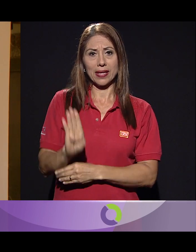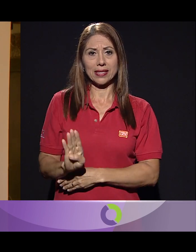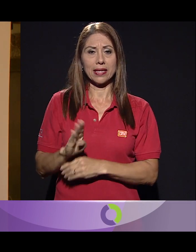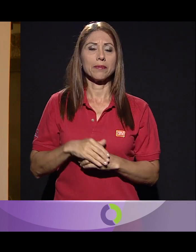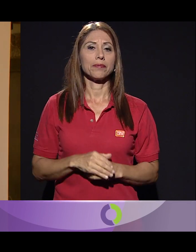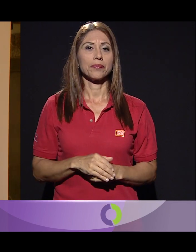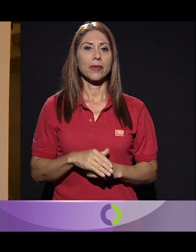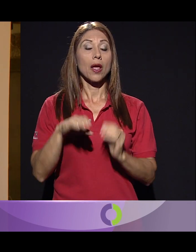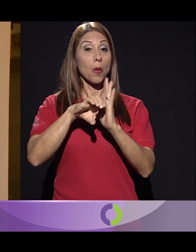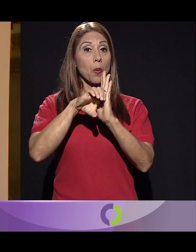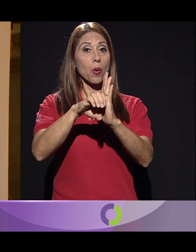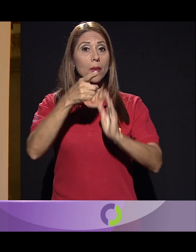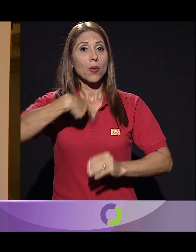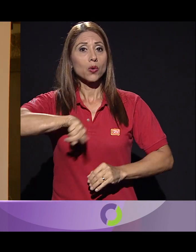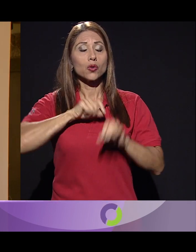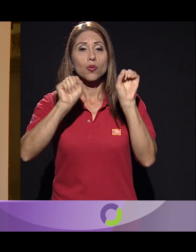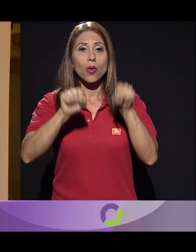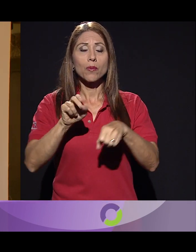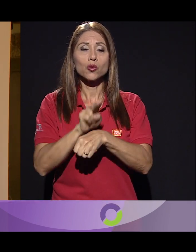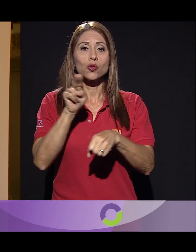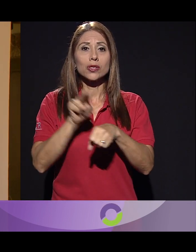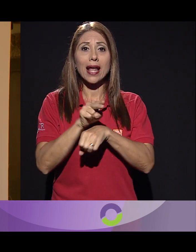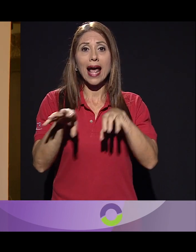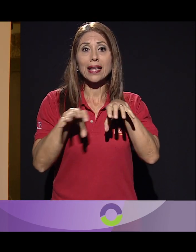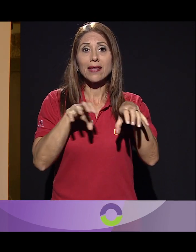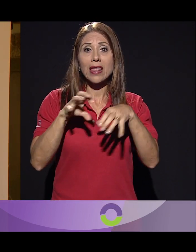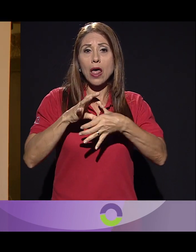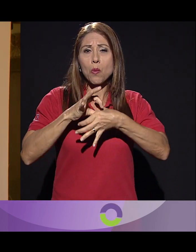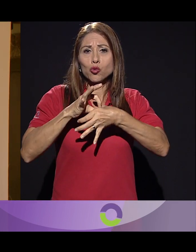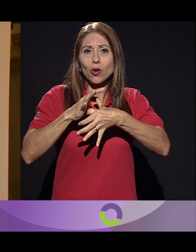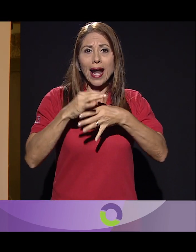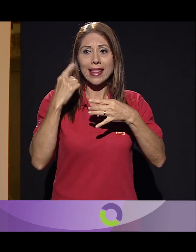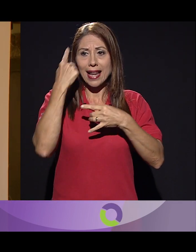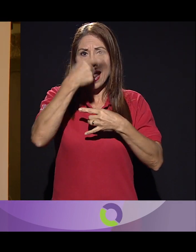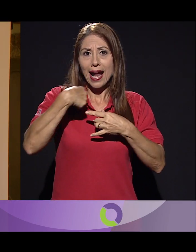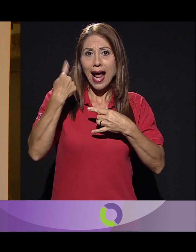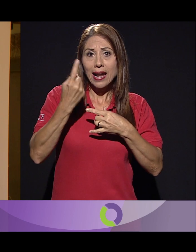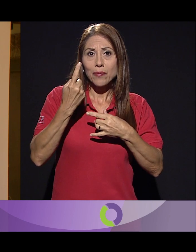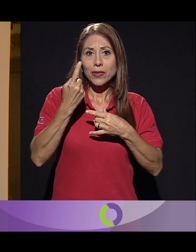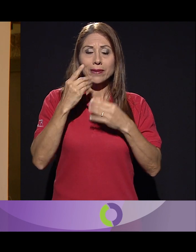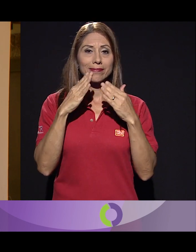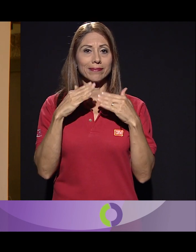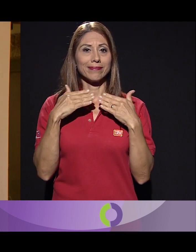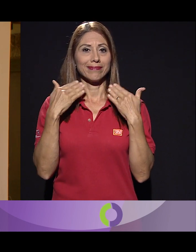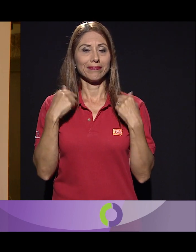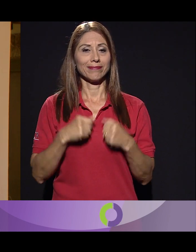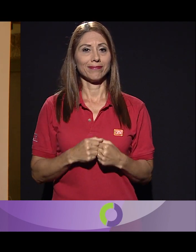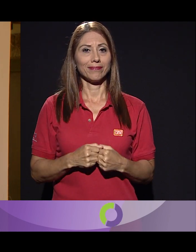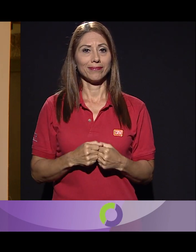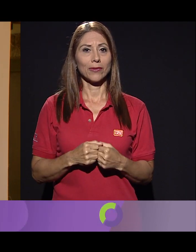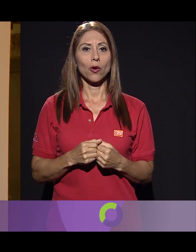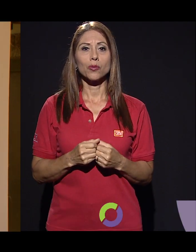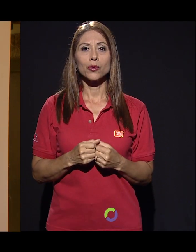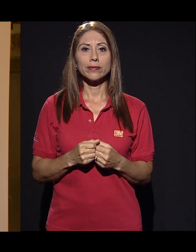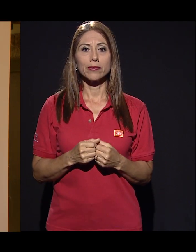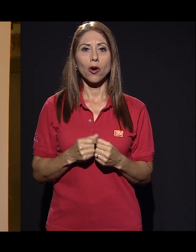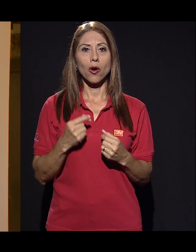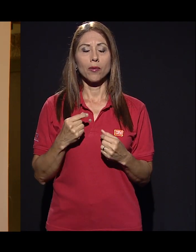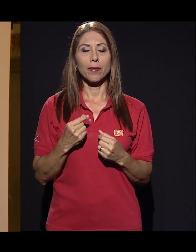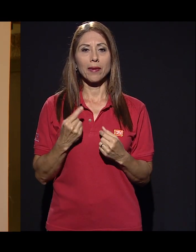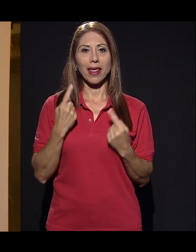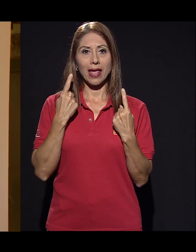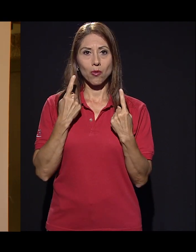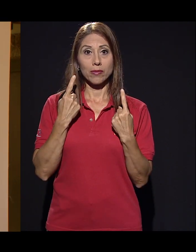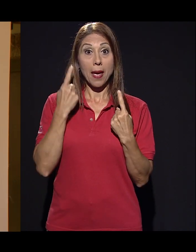usar actividad muscular de la cara, una sonrisa, un beso, un parpadeo, para controlar la